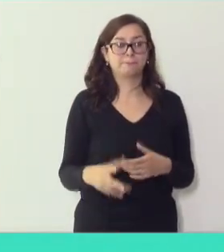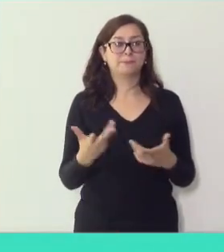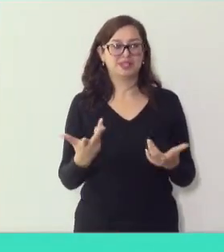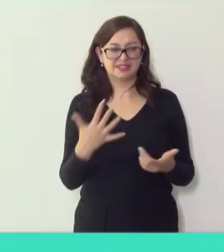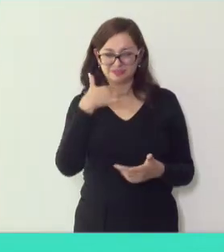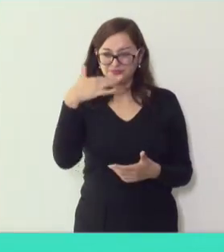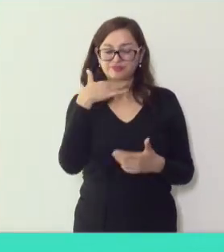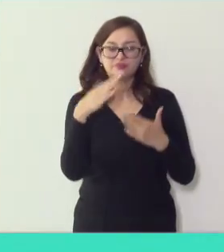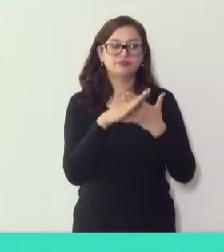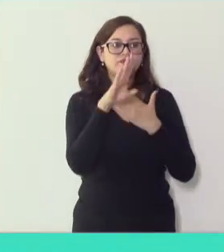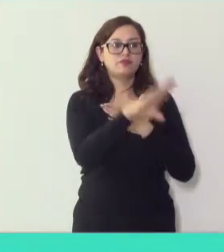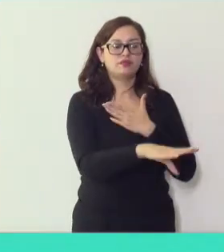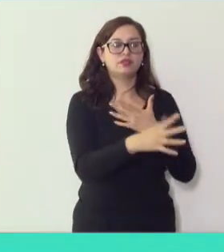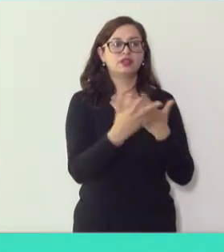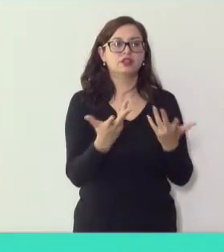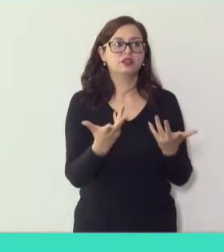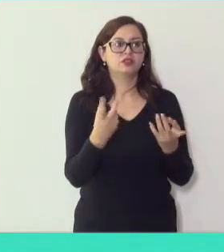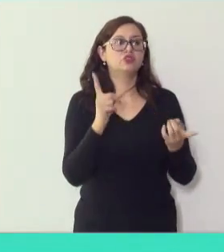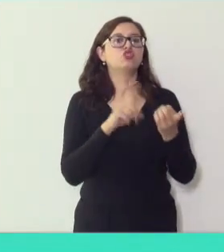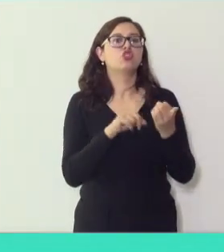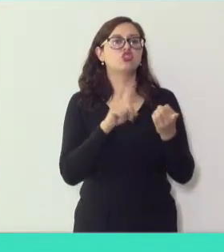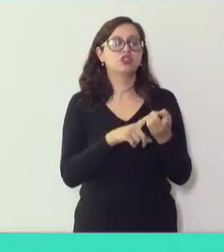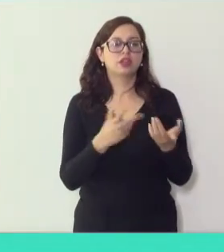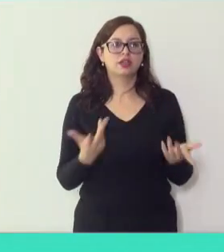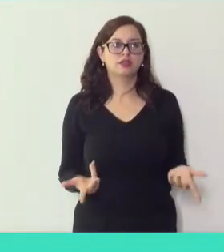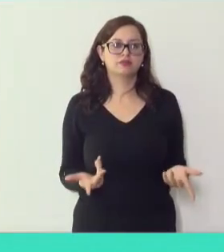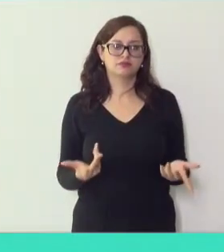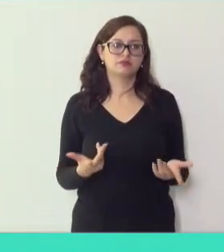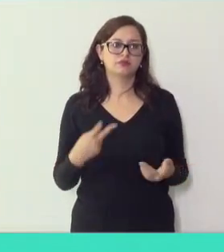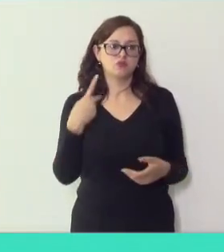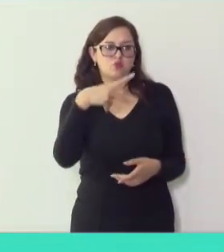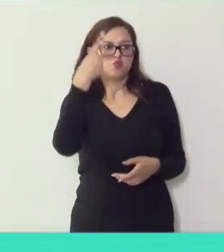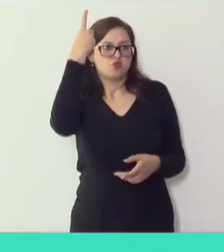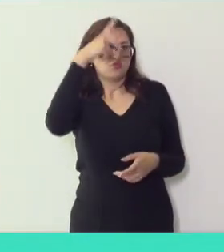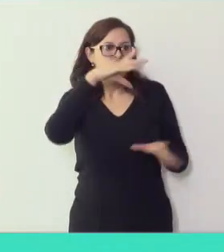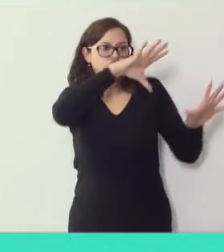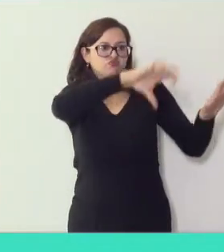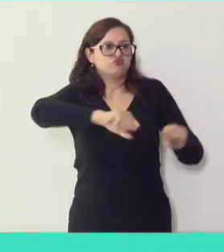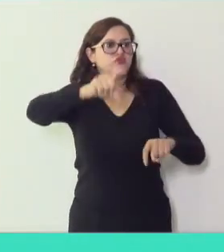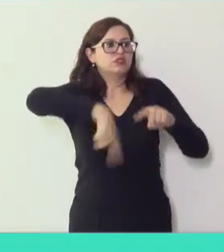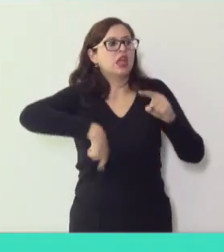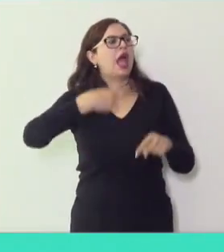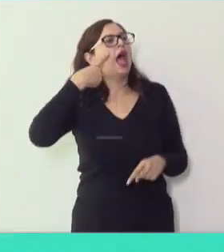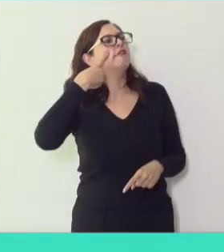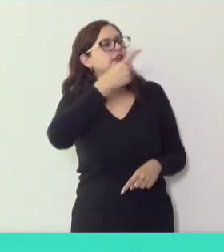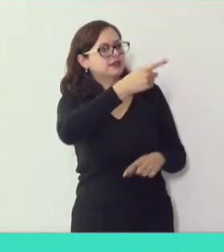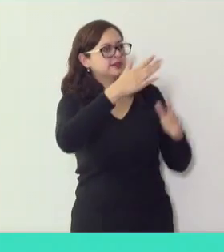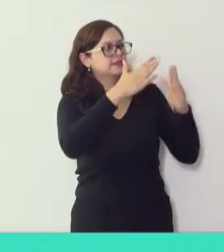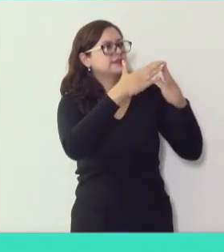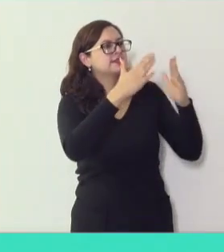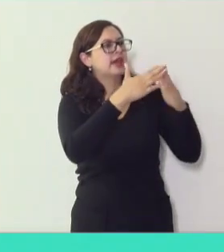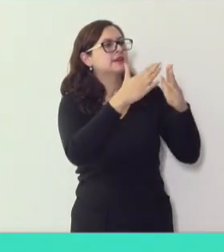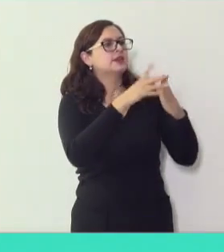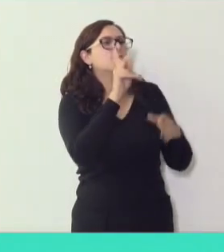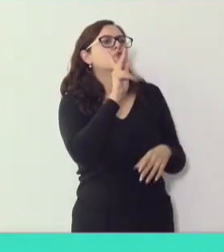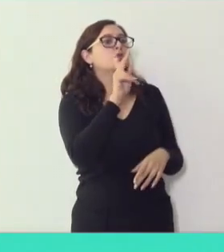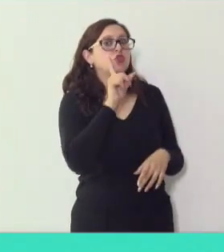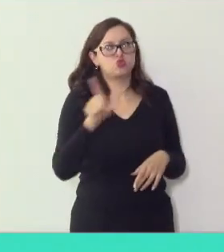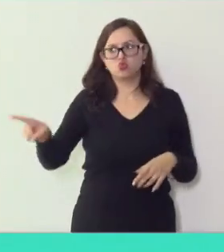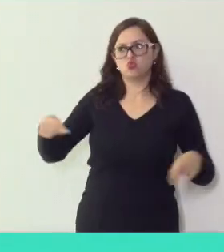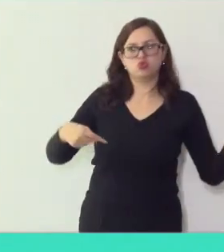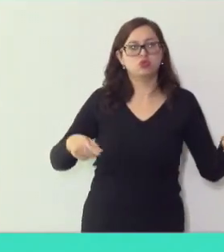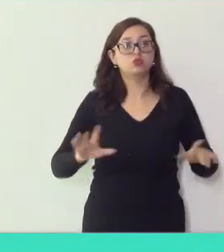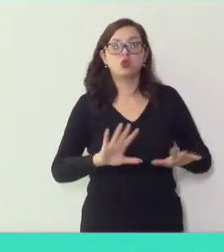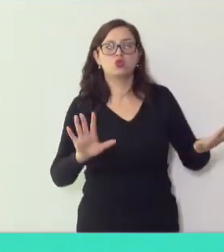la corrupción en serio, senadora, es con la extinción de dominio. Pruébame que esa casa, no, pruébamelo tú, no, se